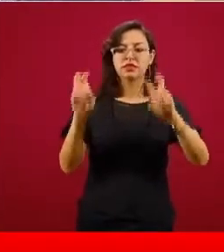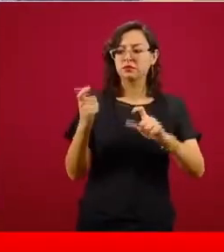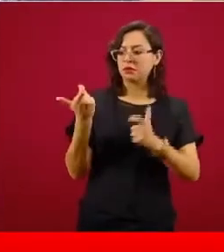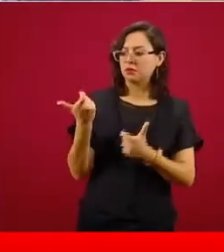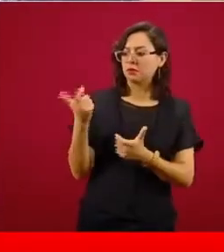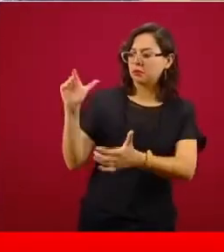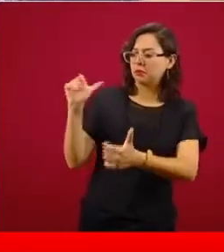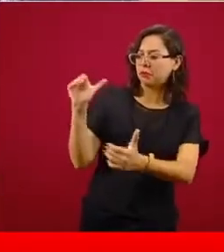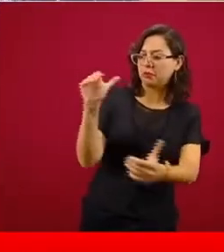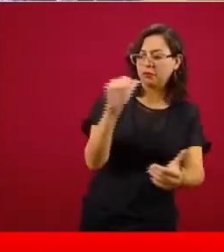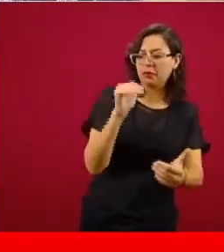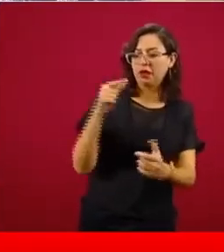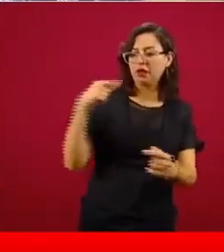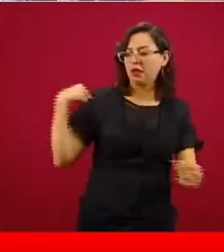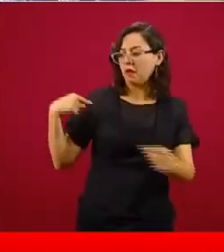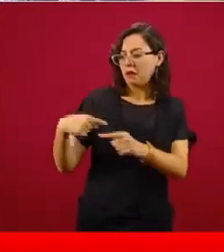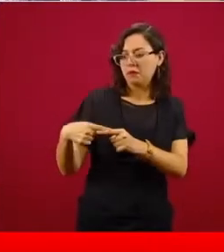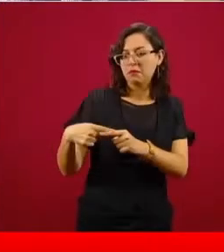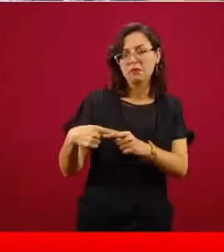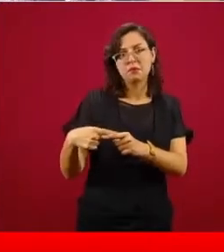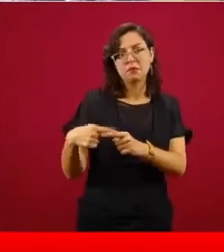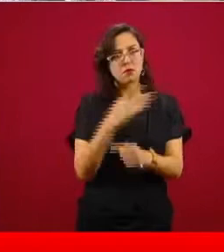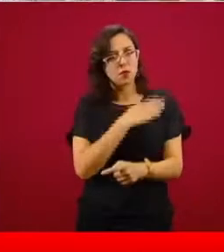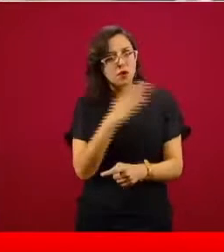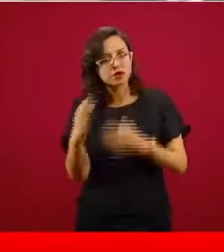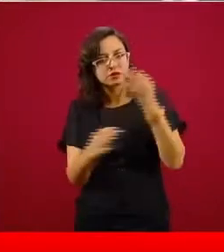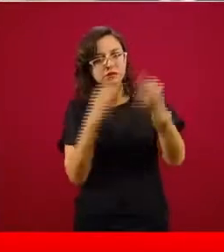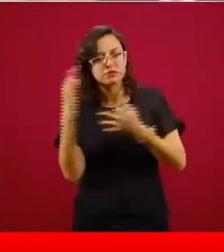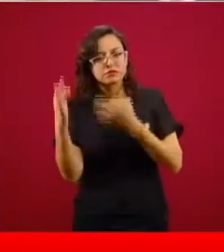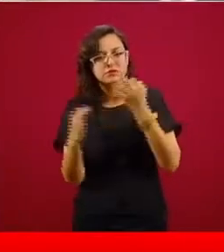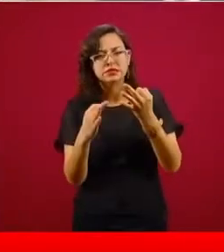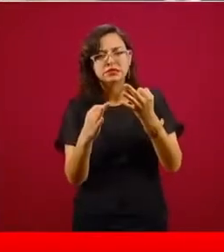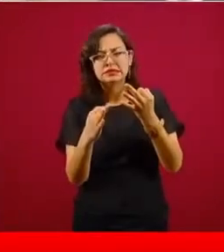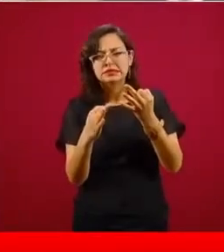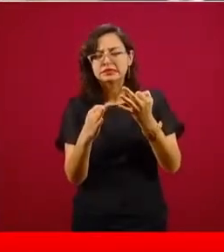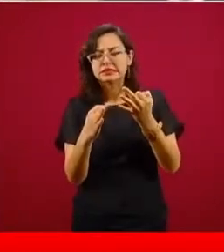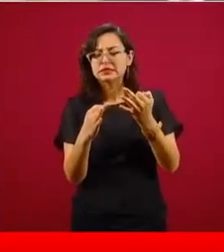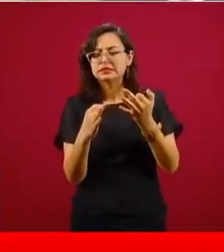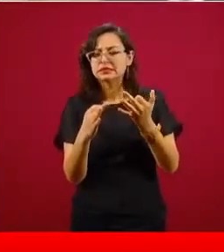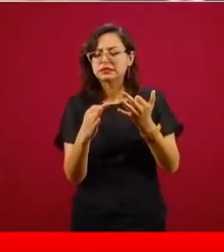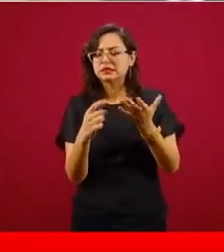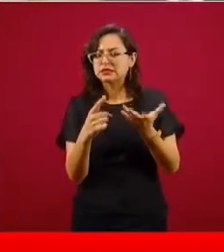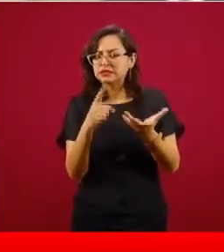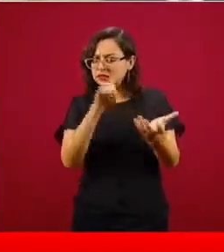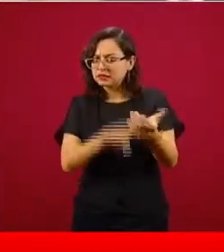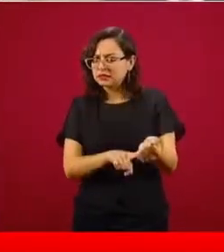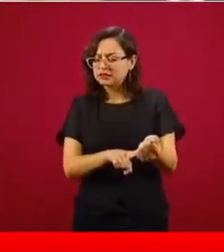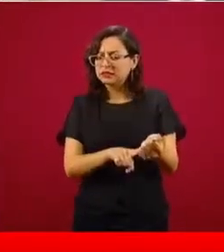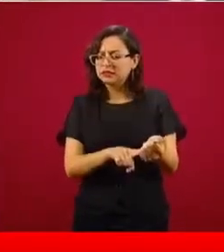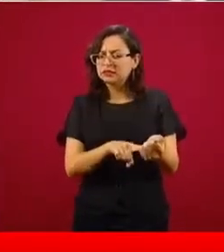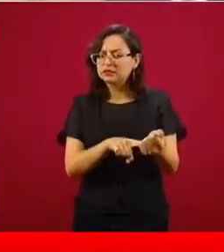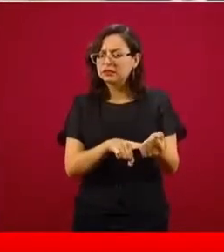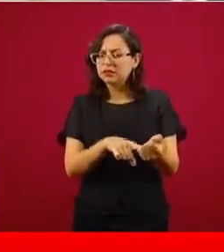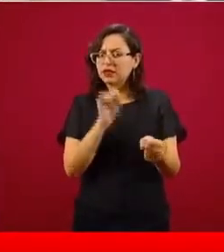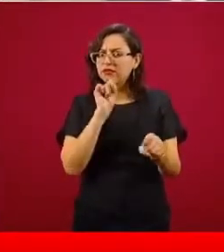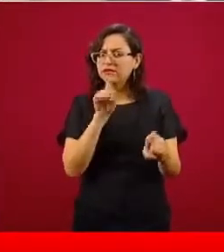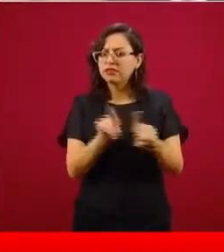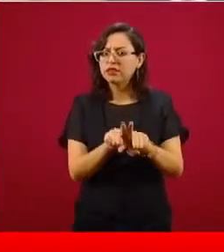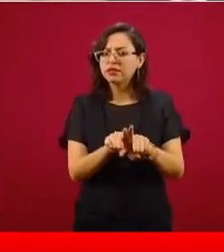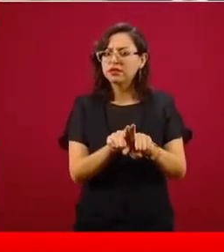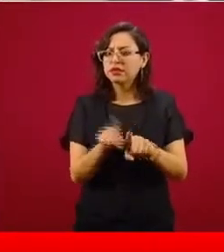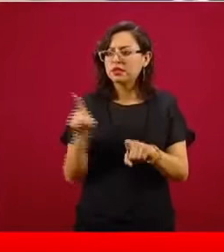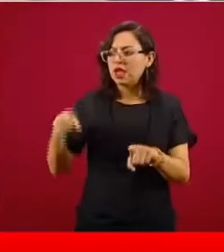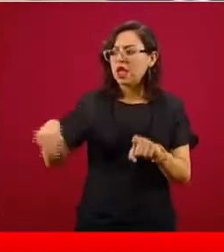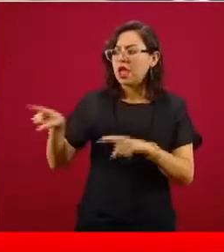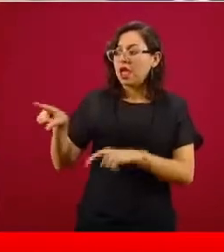para este último periodo. Preguntarle si en esta buena noticia está también contemplado o se va a hablar de